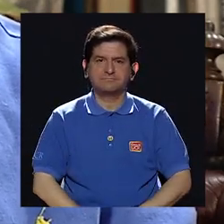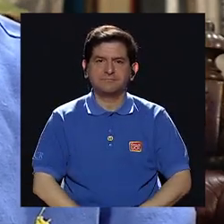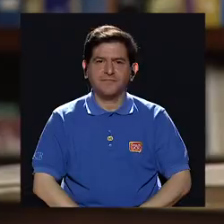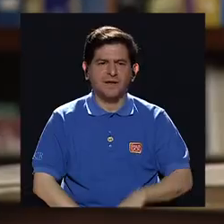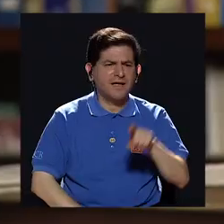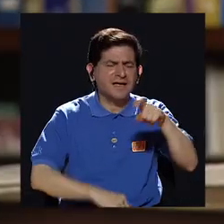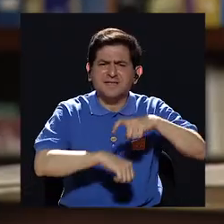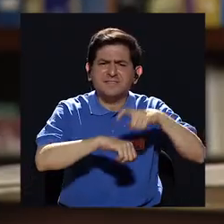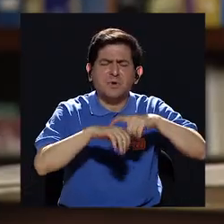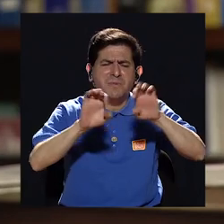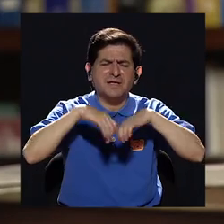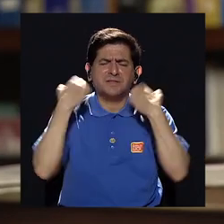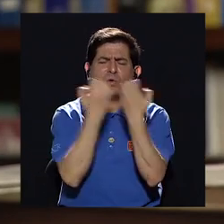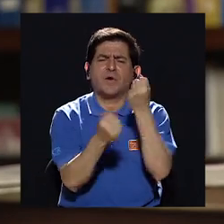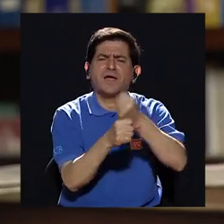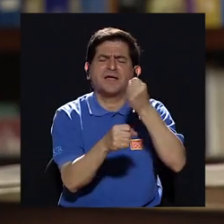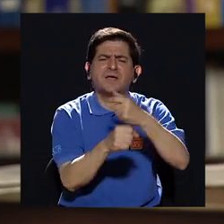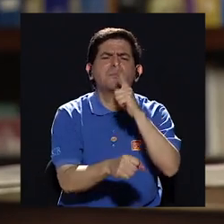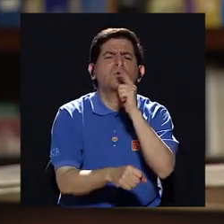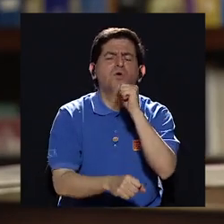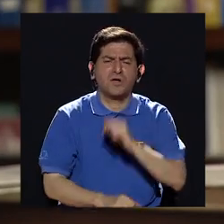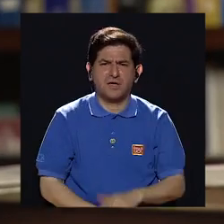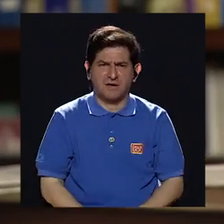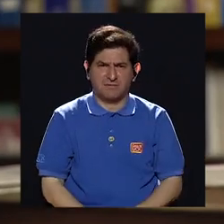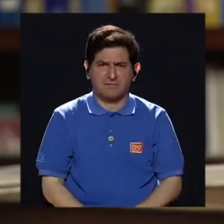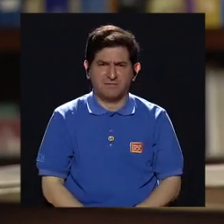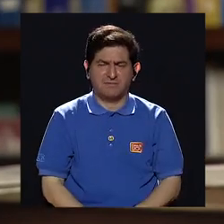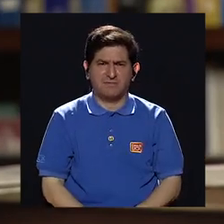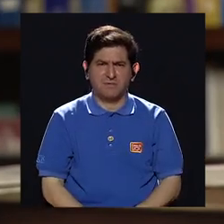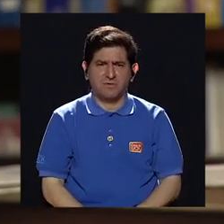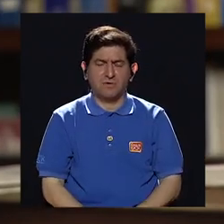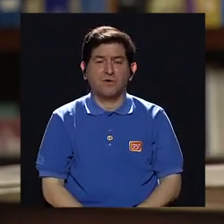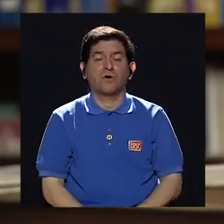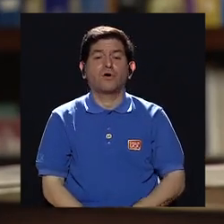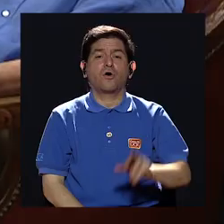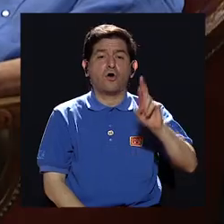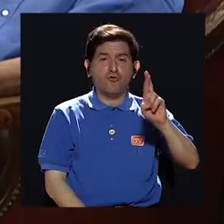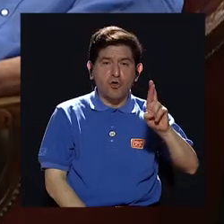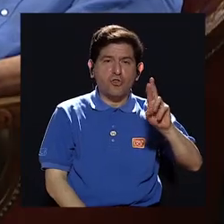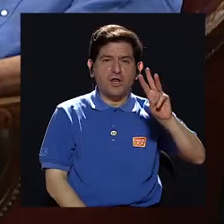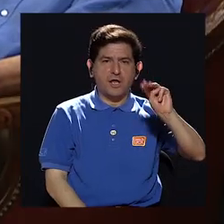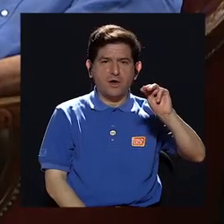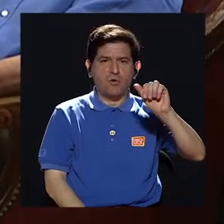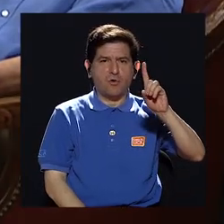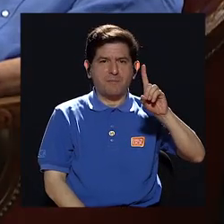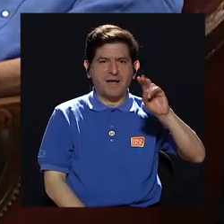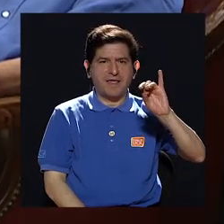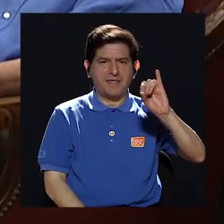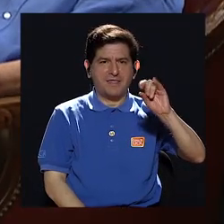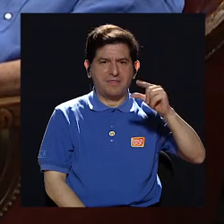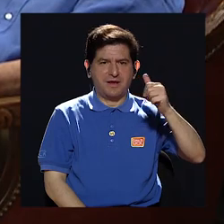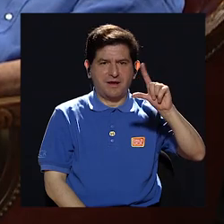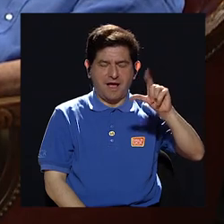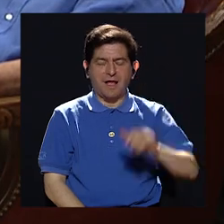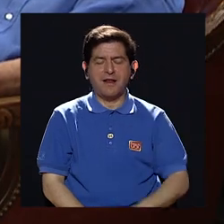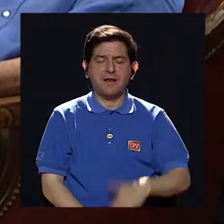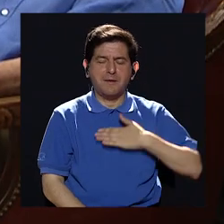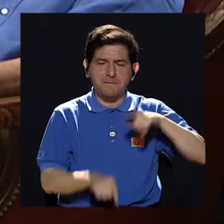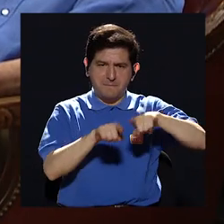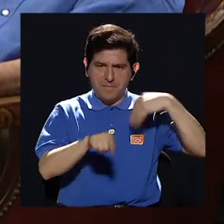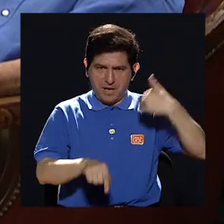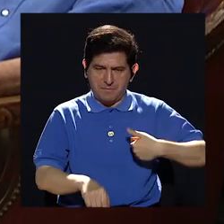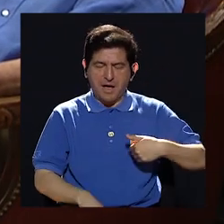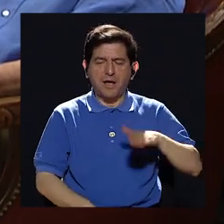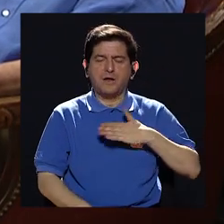¿Quiénes eran parte de ese equipo? Don Rodrigo Madrigal. Rodrigo Madrigal, mi hermano, mi esposa,